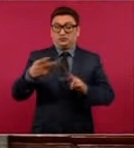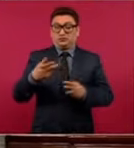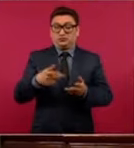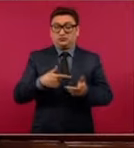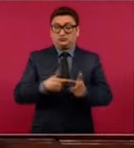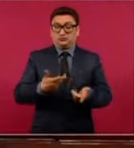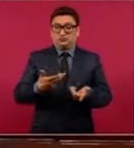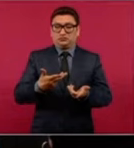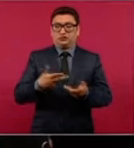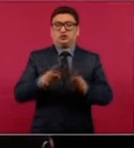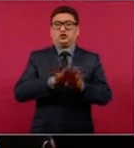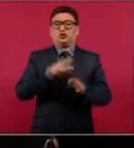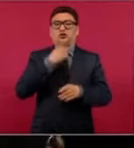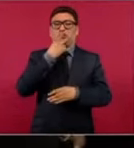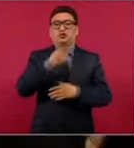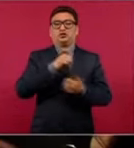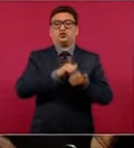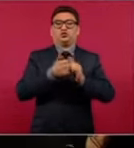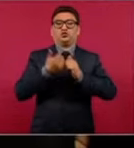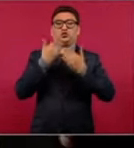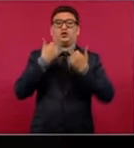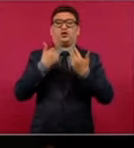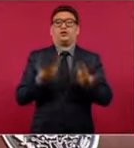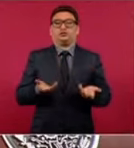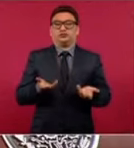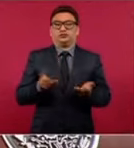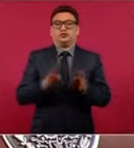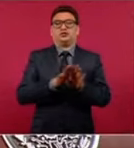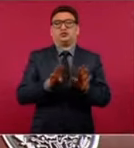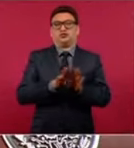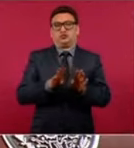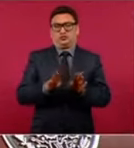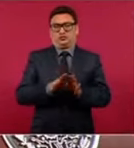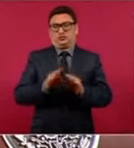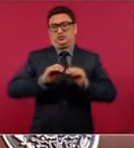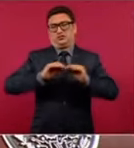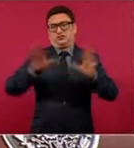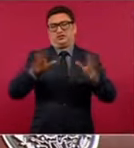y dicen que no hay transformación, cómo no va a haber,